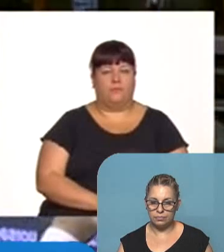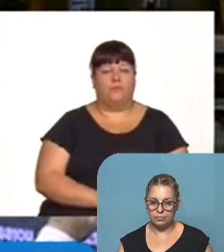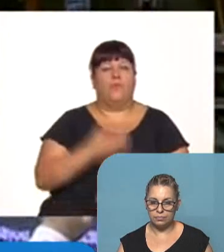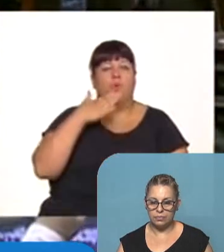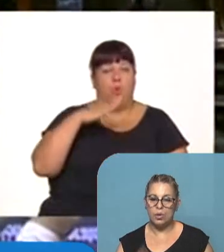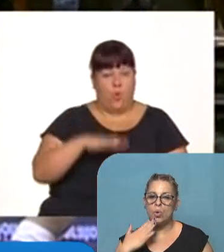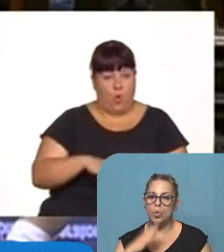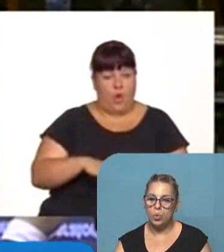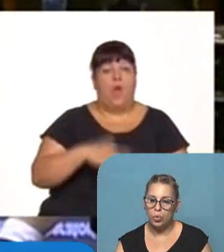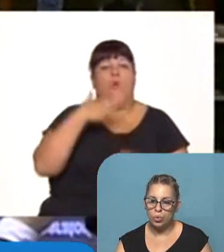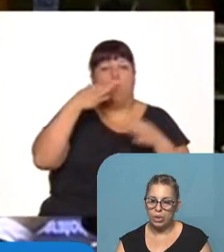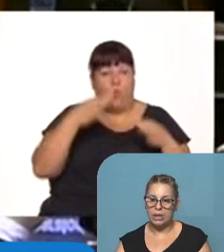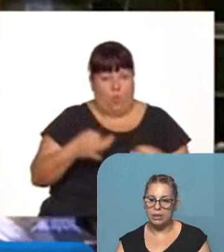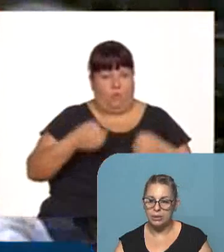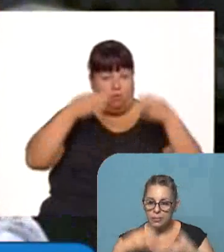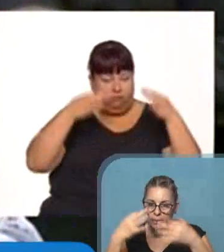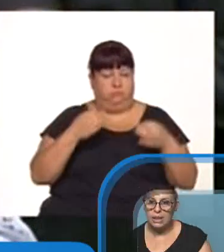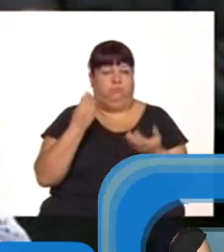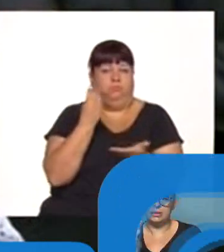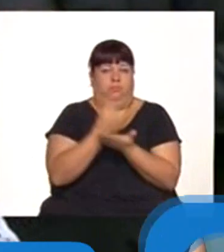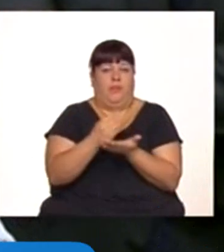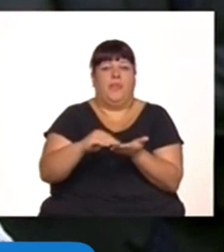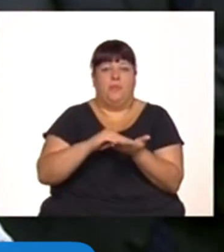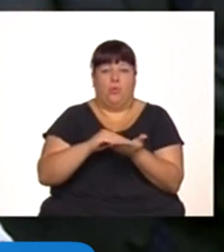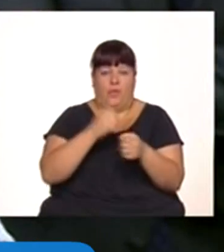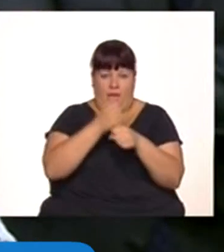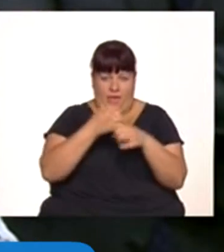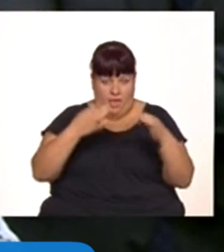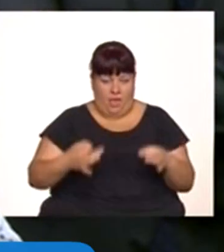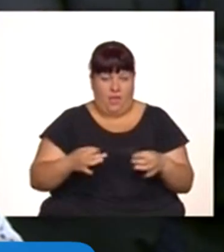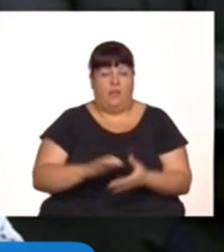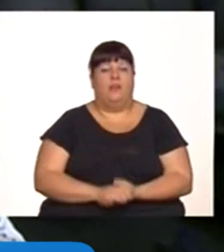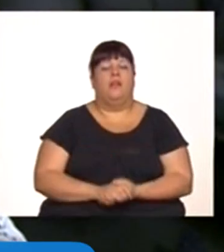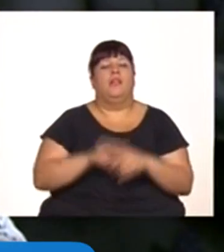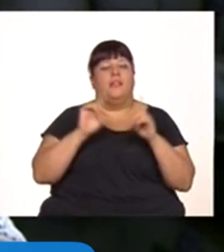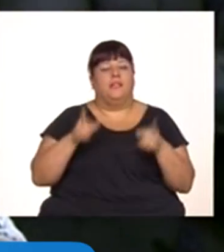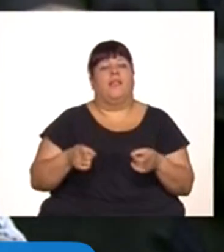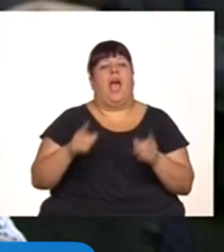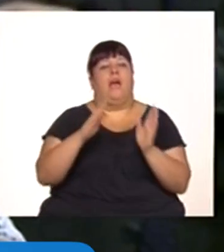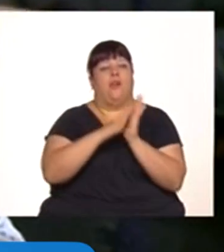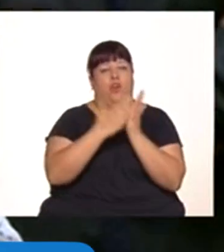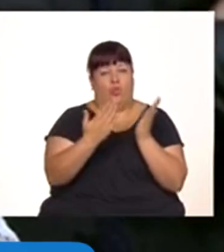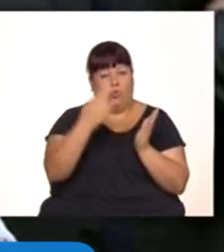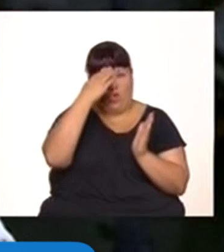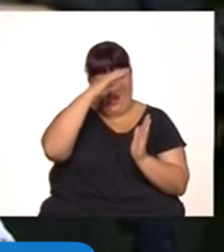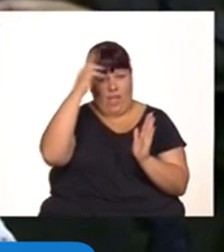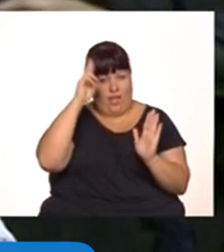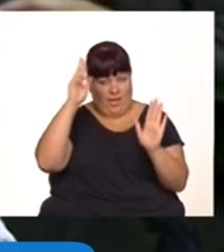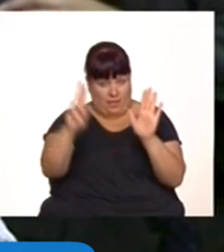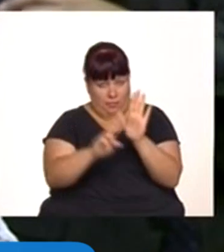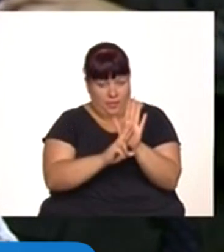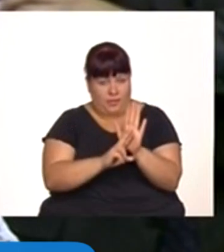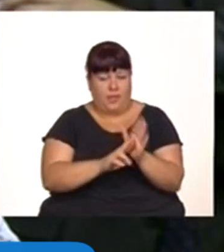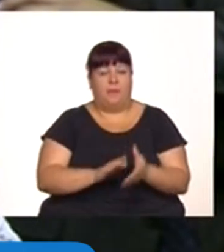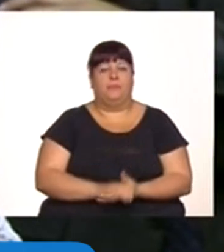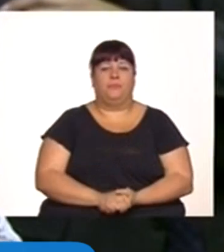¿Juráis desempeñar fielmente el cargo de diputado y obrar en todo de conformidad con